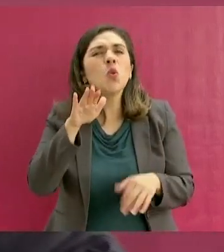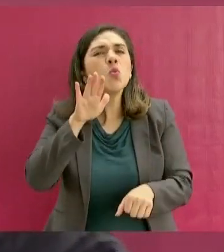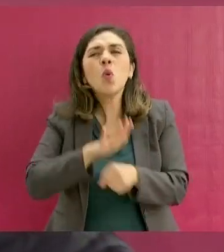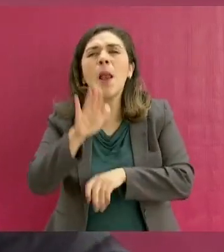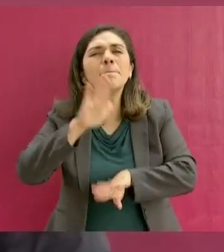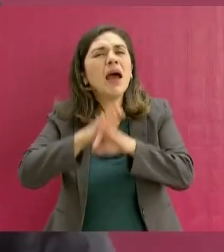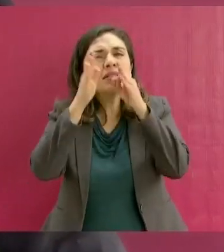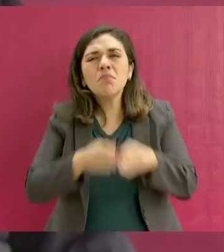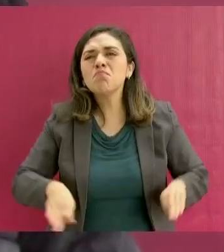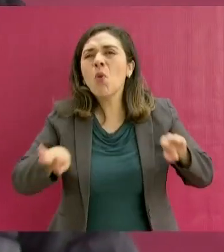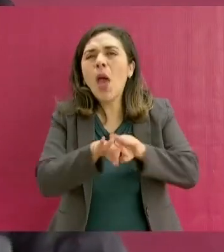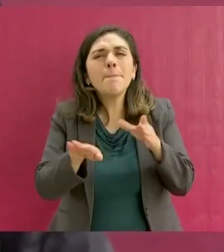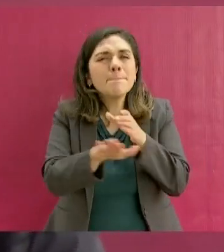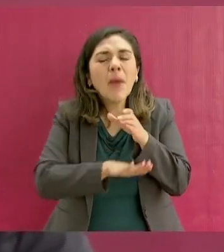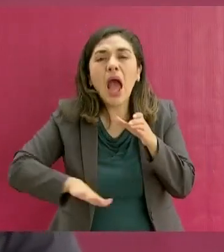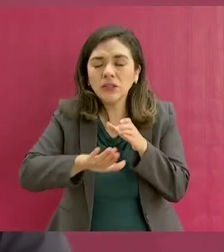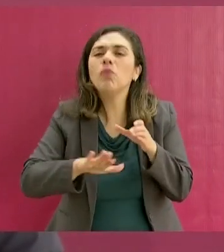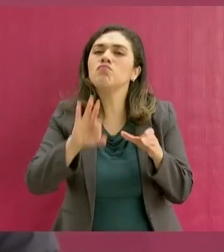básico,